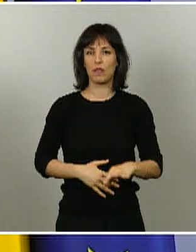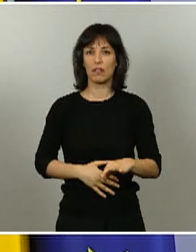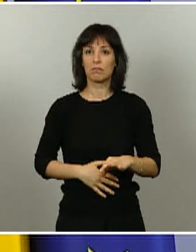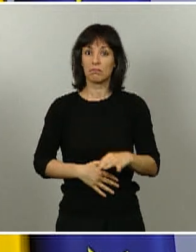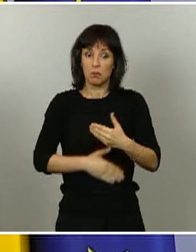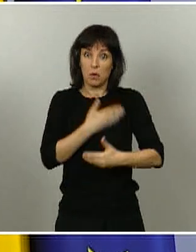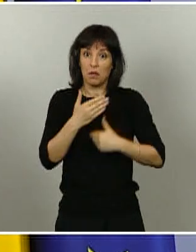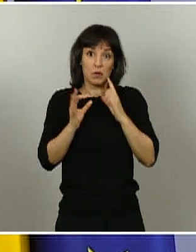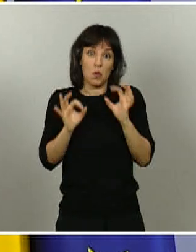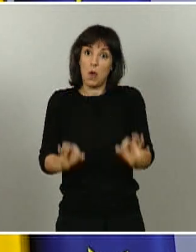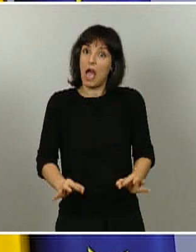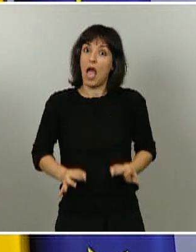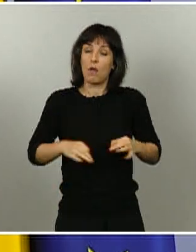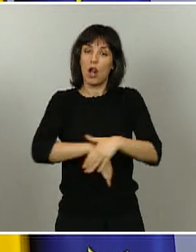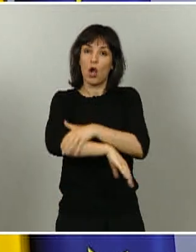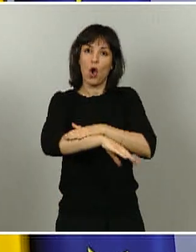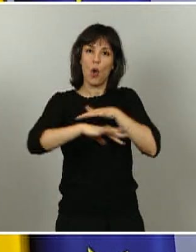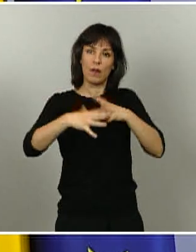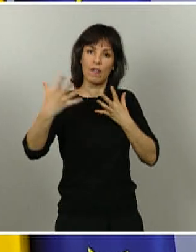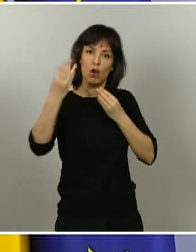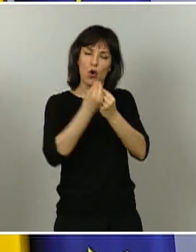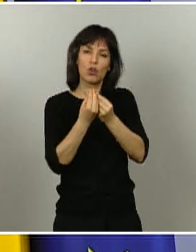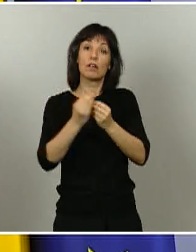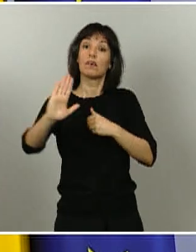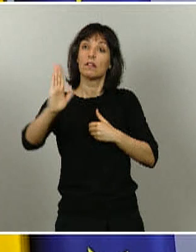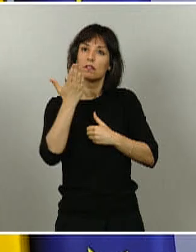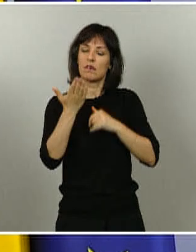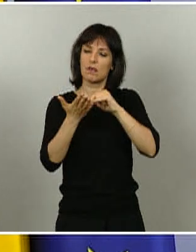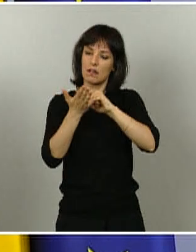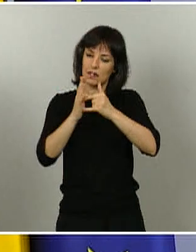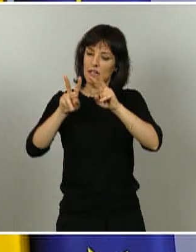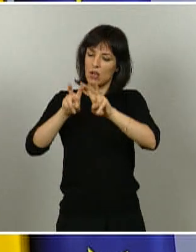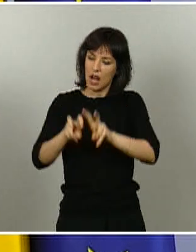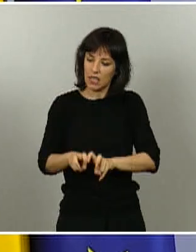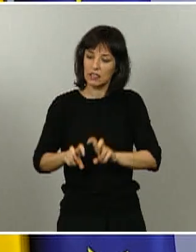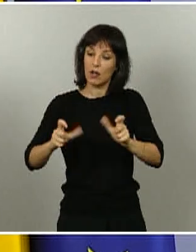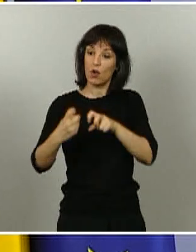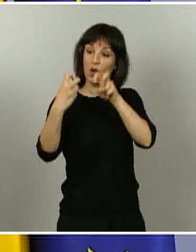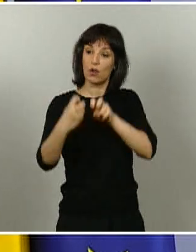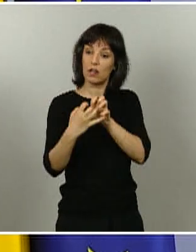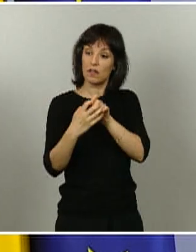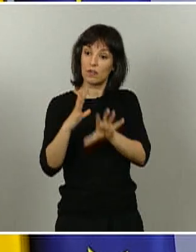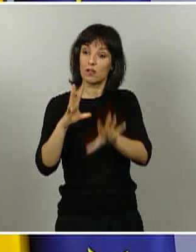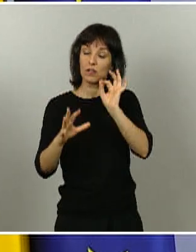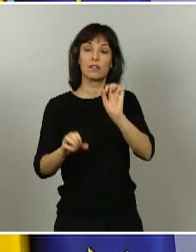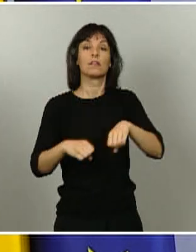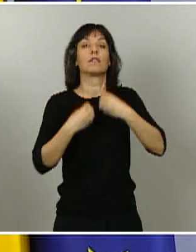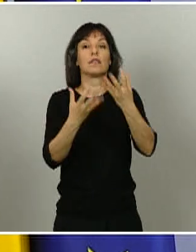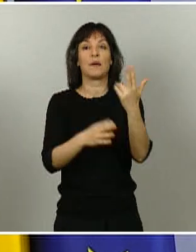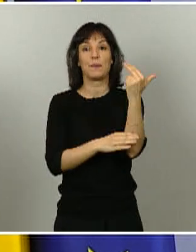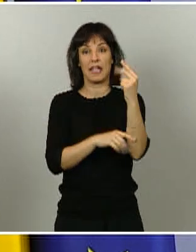de cogobernanza. Habrá un análisis técnico de las mismas que culminará en una reunión bilateral y en una decisión que daremos a conocer el viernes próximo.